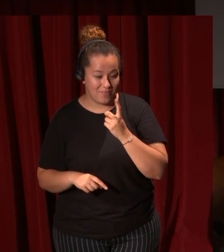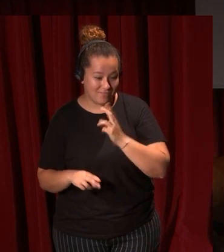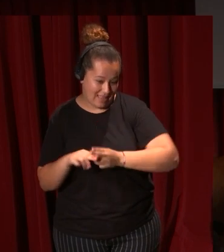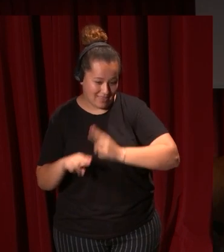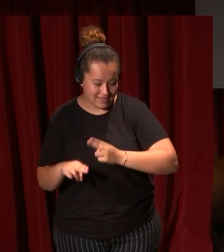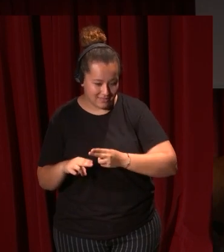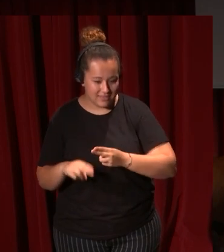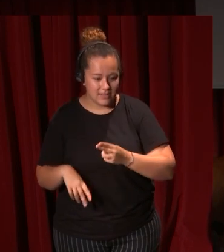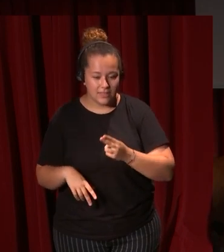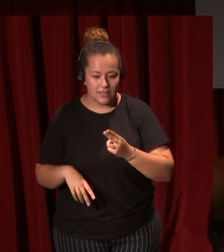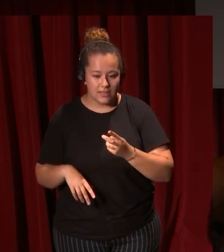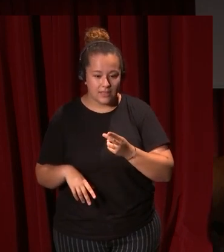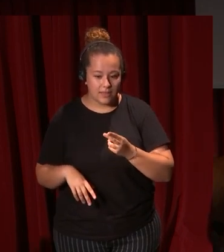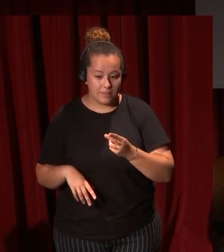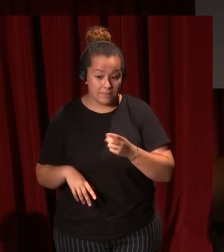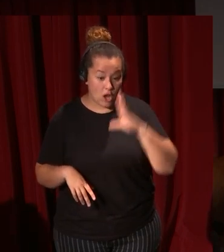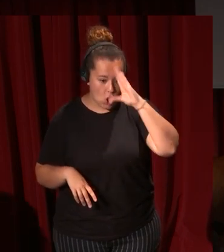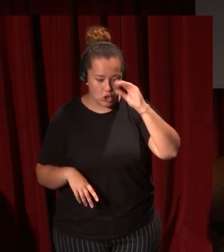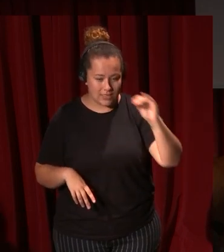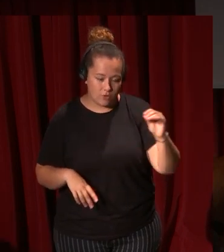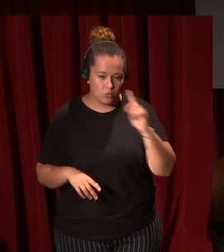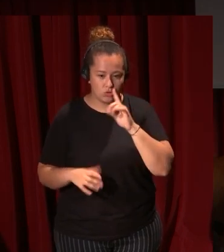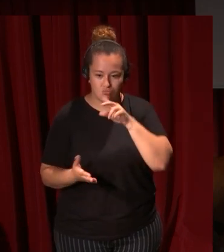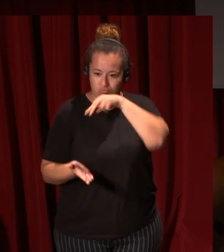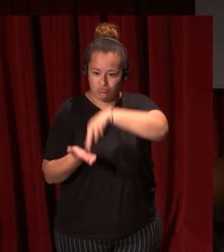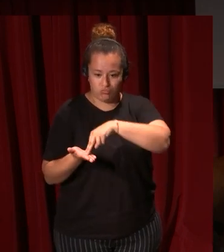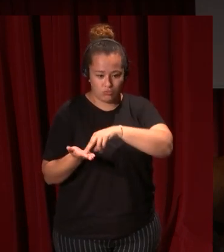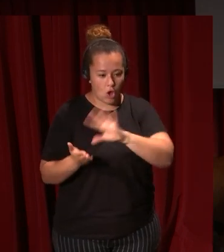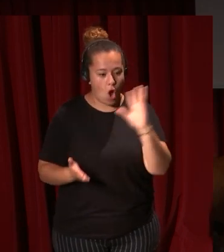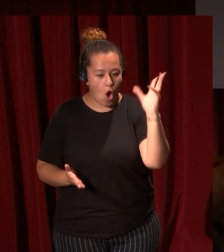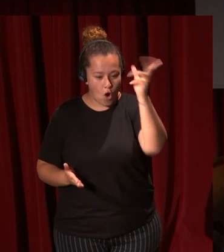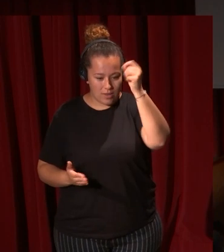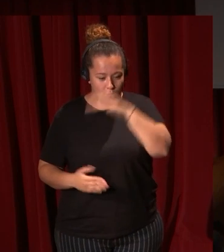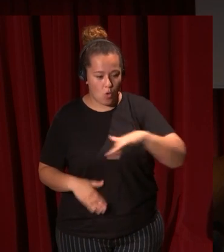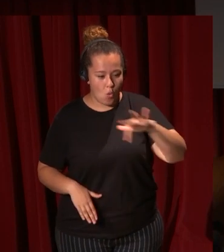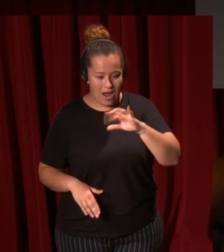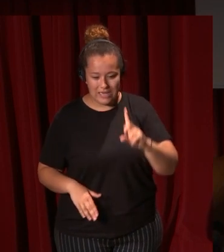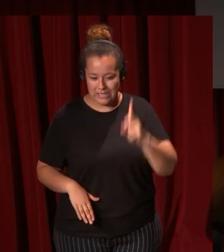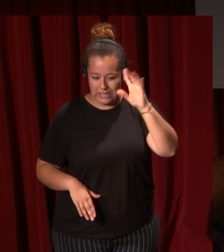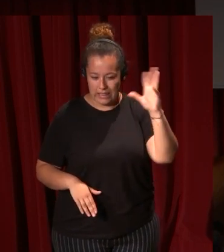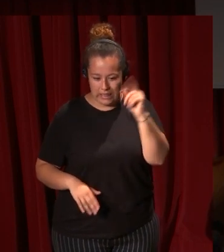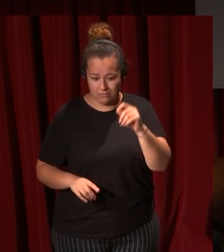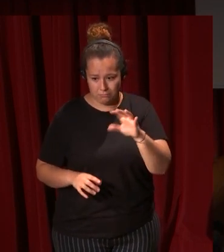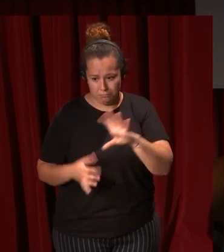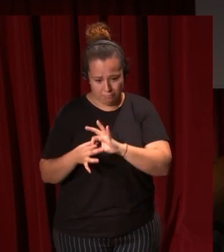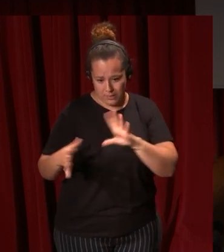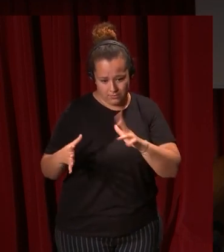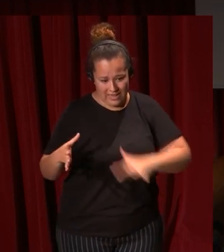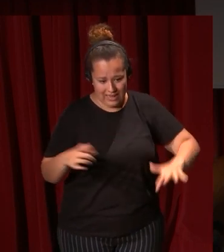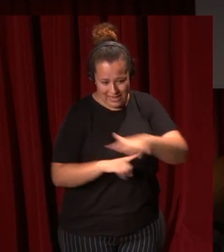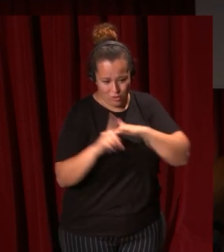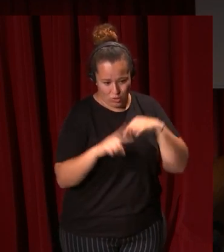habitan pues un Parnaso el Olimpo lugares elevados y celestiales que no tienen nada que ver con el entorno que nos rodea